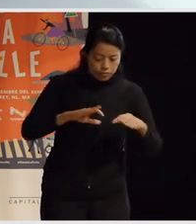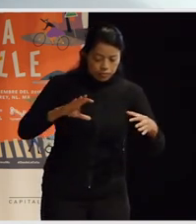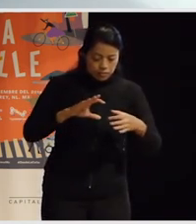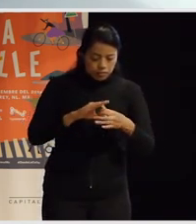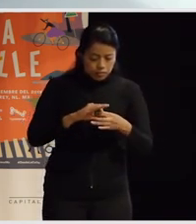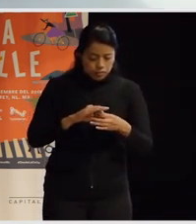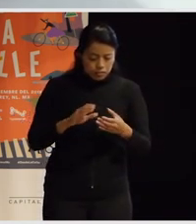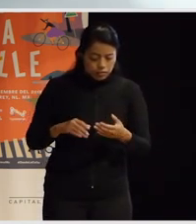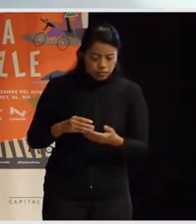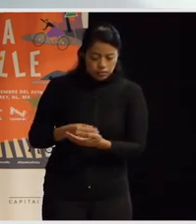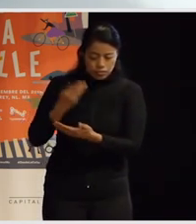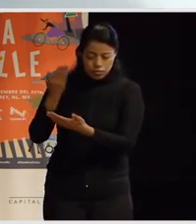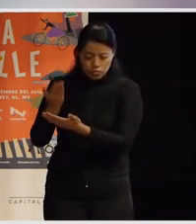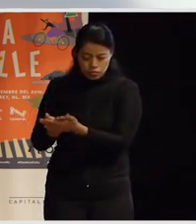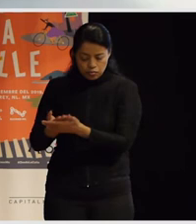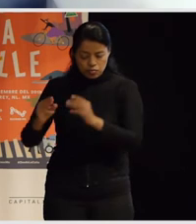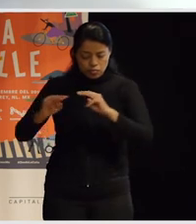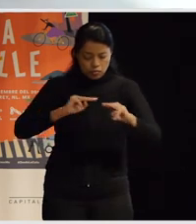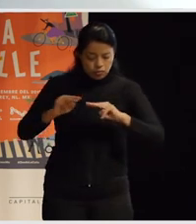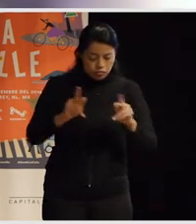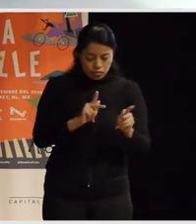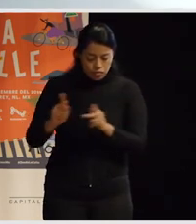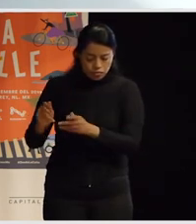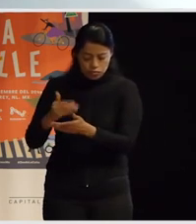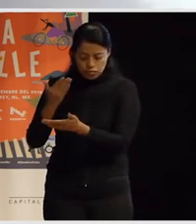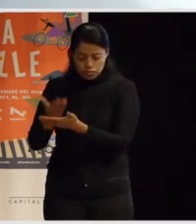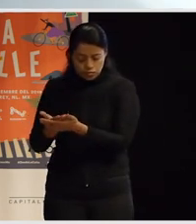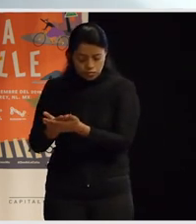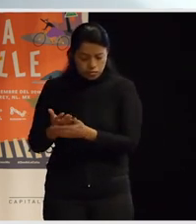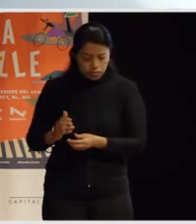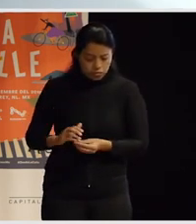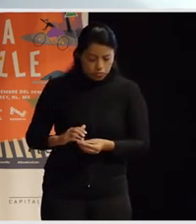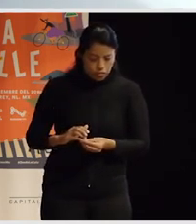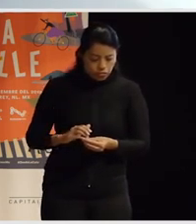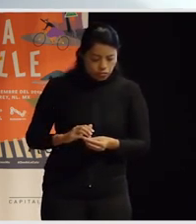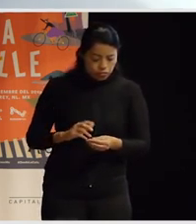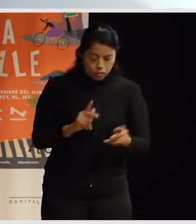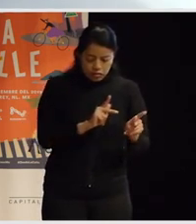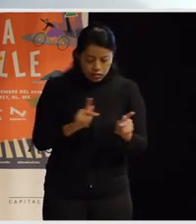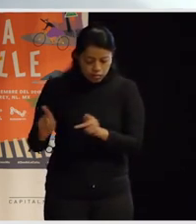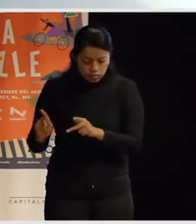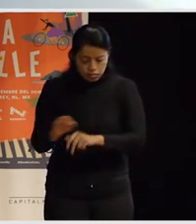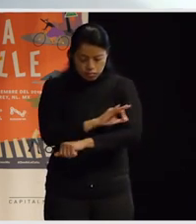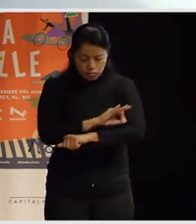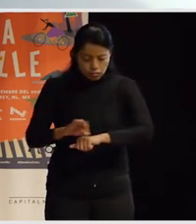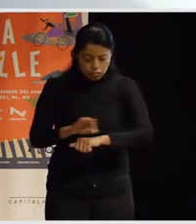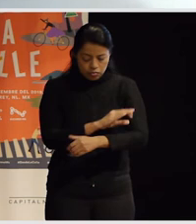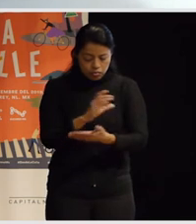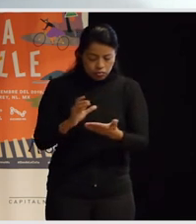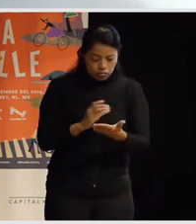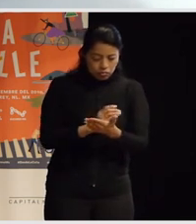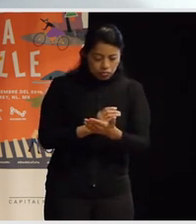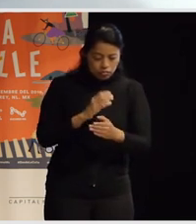bueno hicimos un plan de movilidad en unos barrios altos tal plan sociourbanístico con participación y tal y